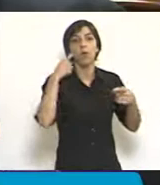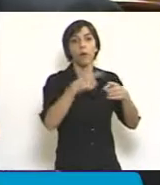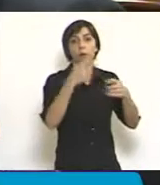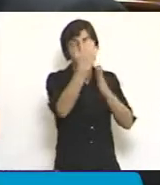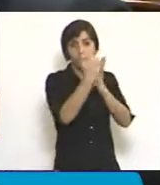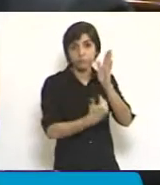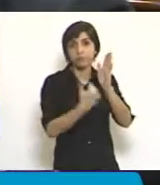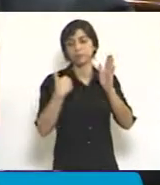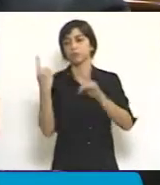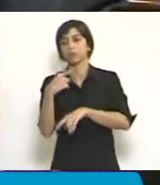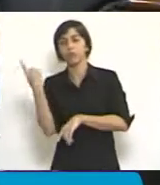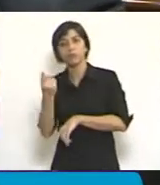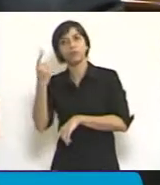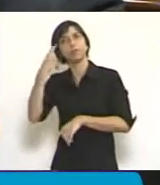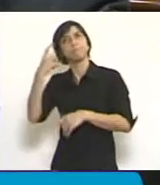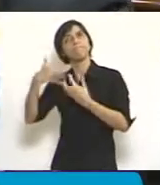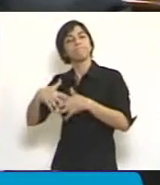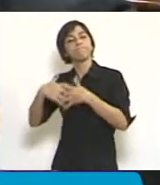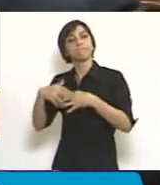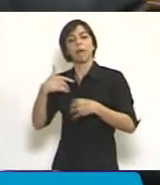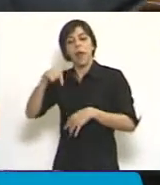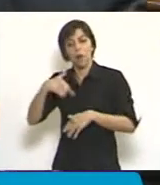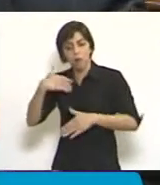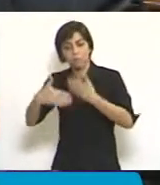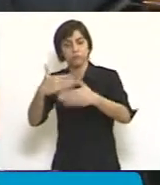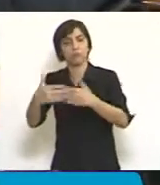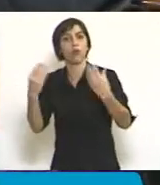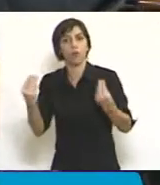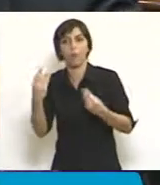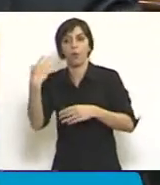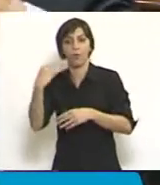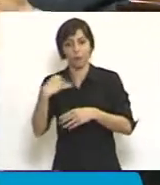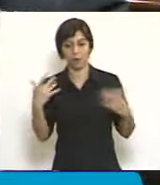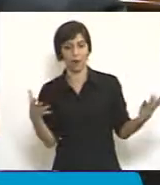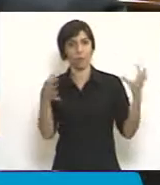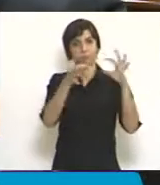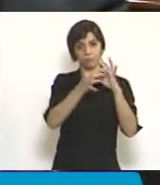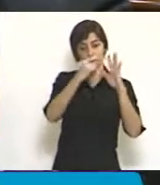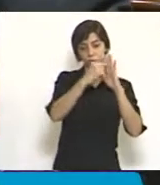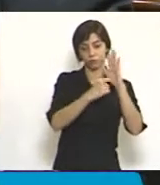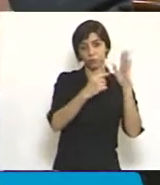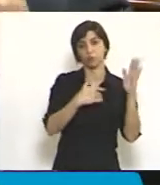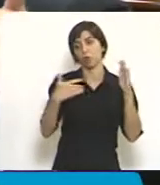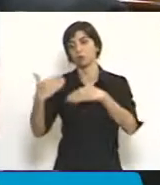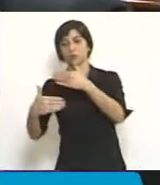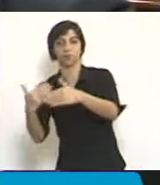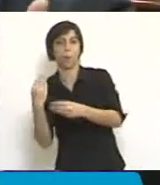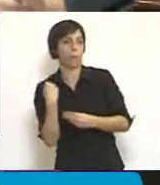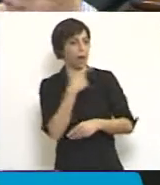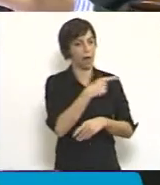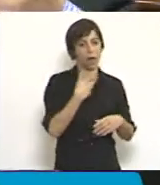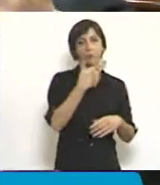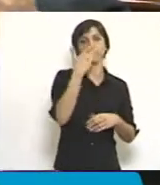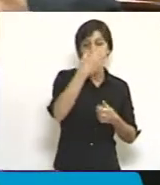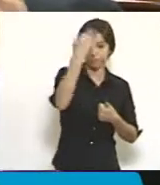creemos que el proceso de implementación debería lograr un proceso donde prime la oralidad, donde prime la